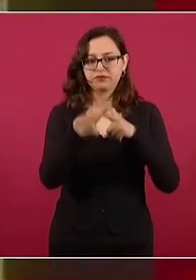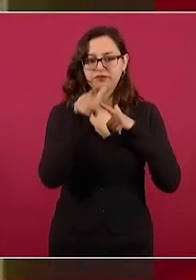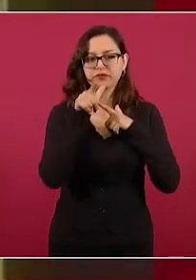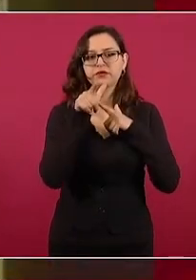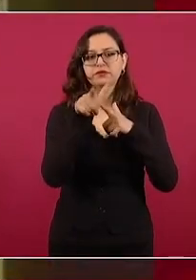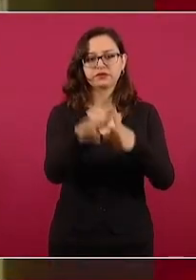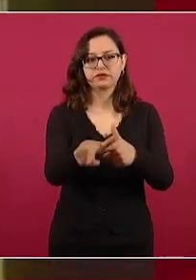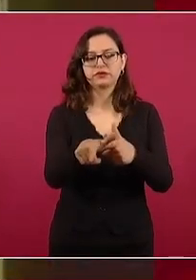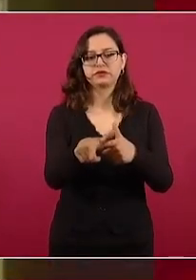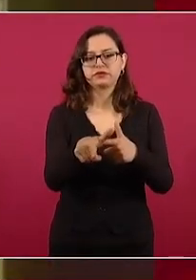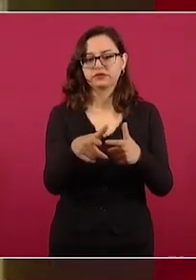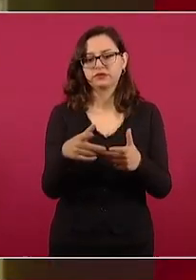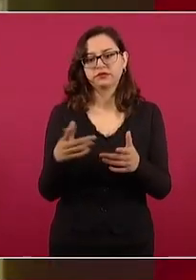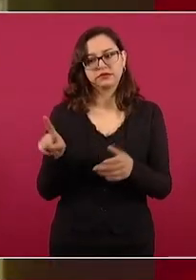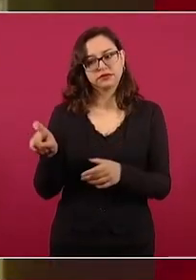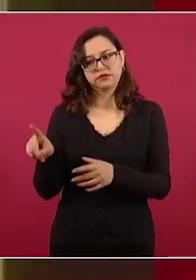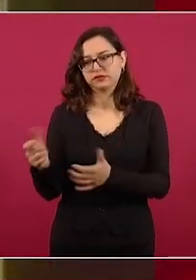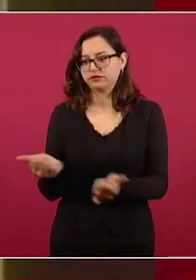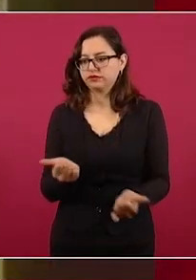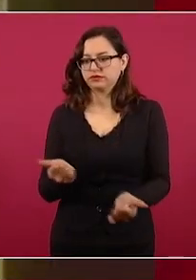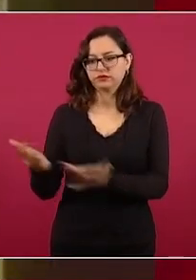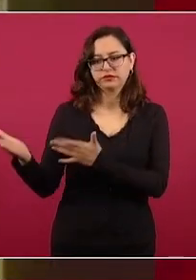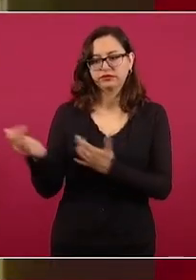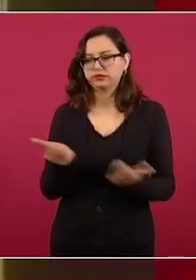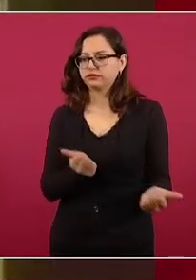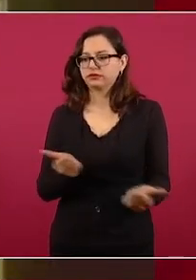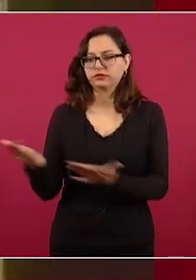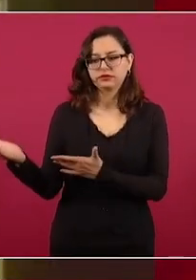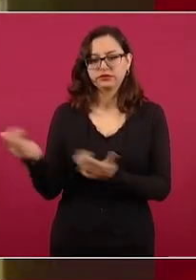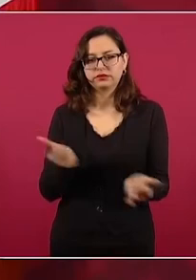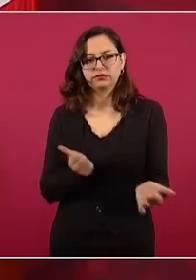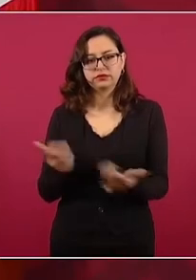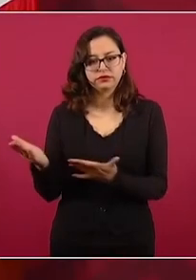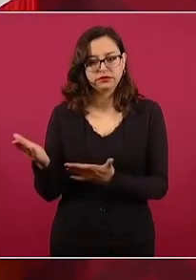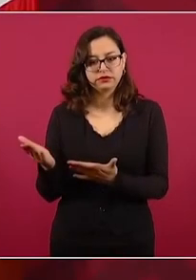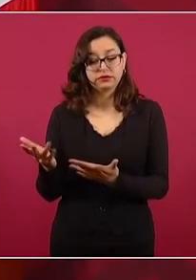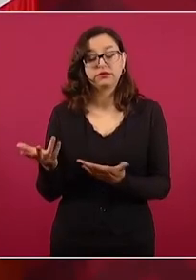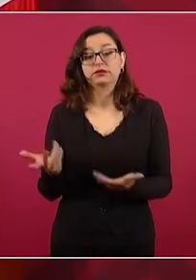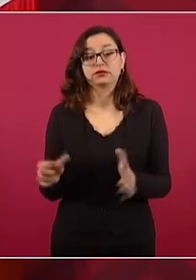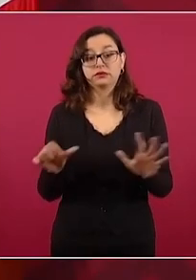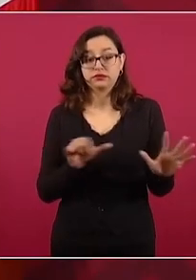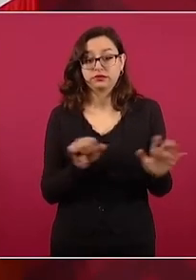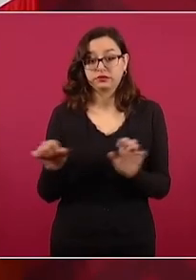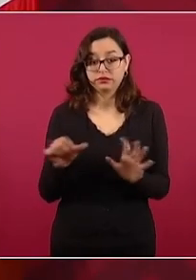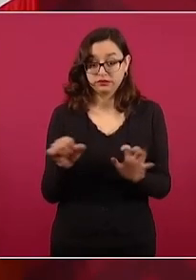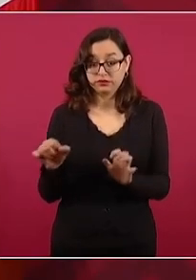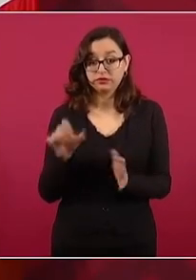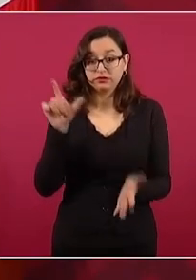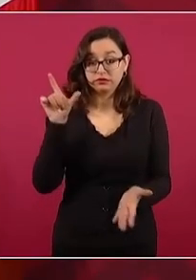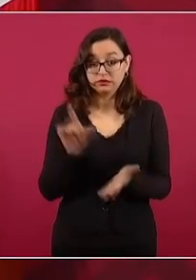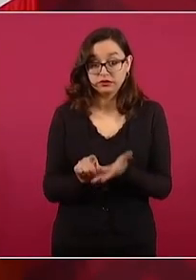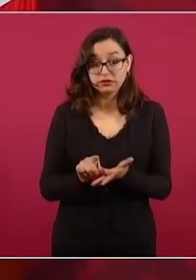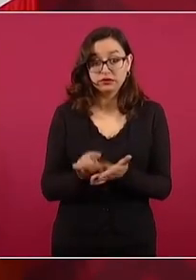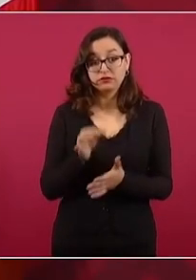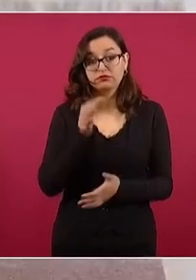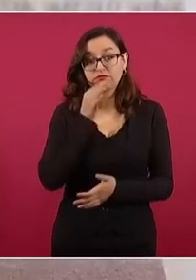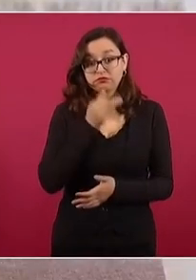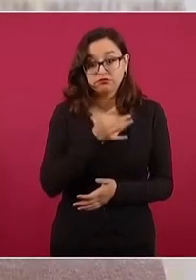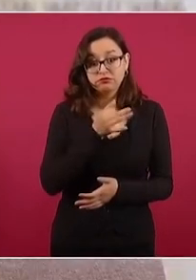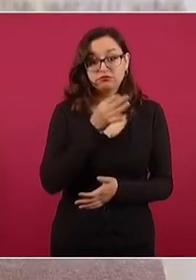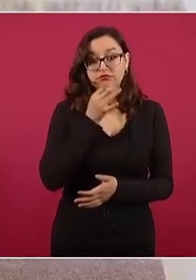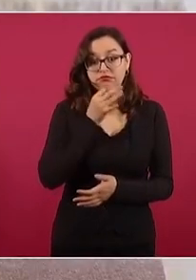extrayendo agua. Lo de 600 litros por segundo es una buena cantidad